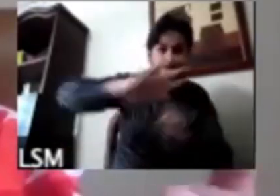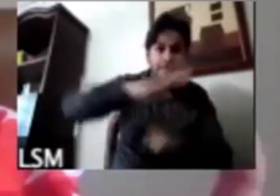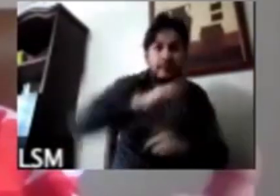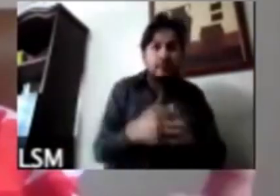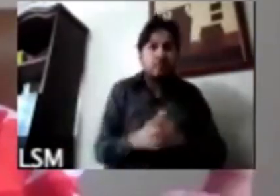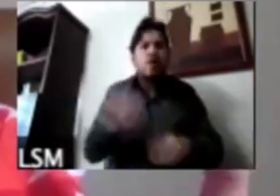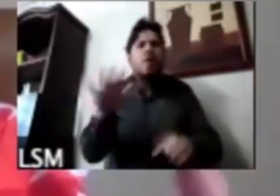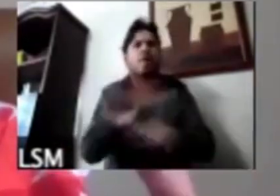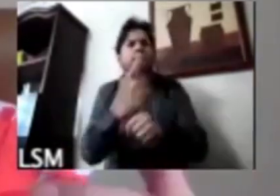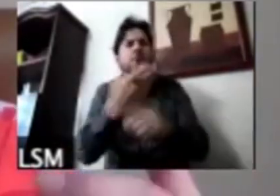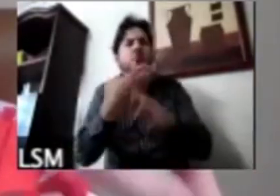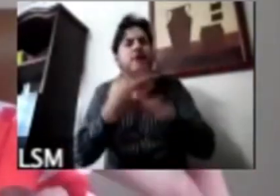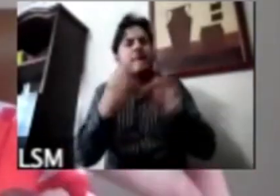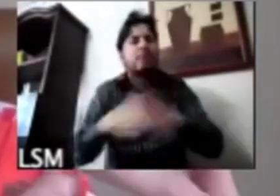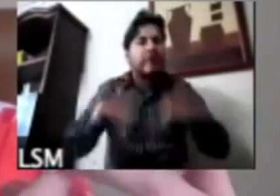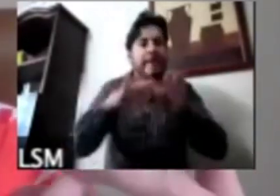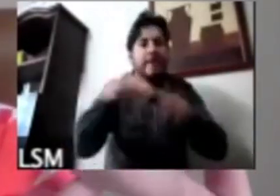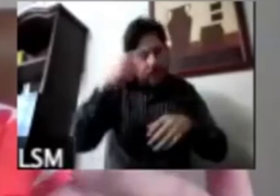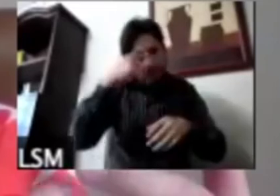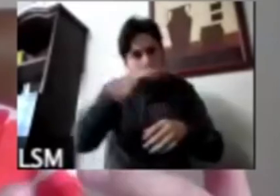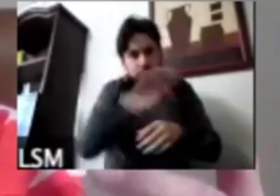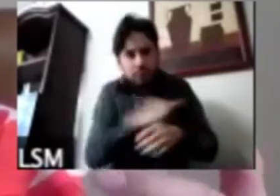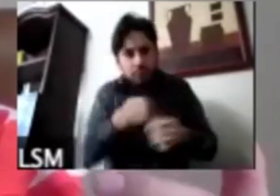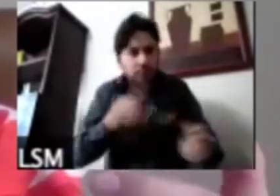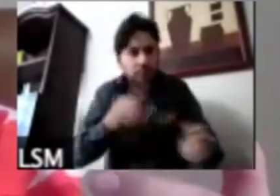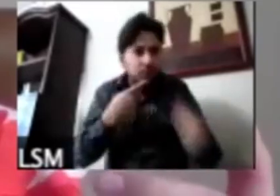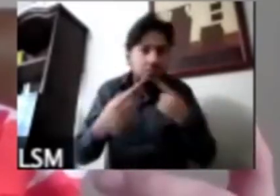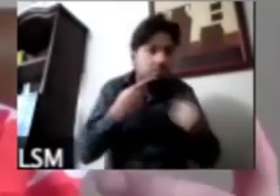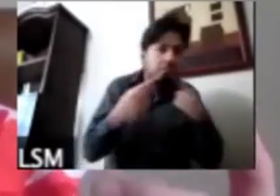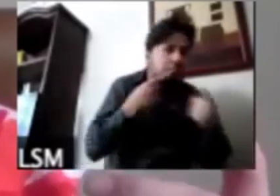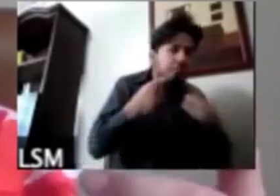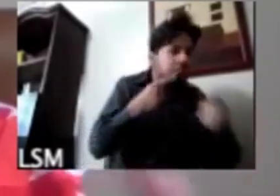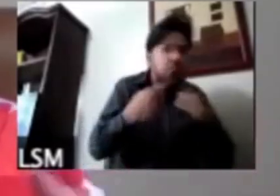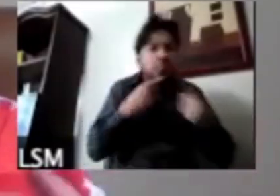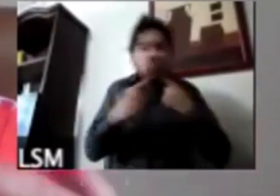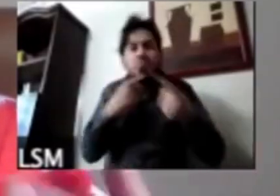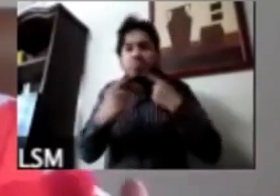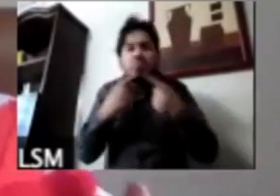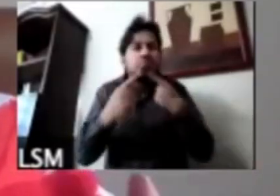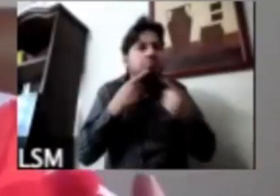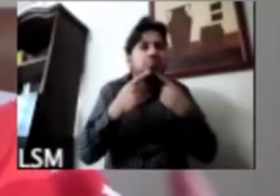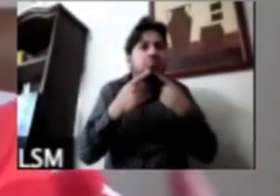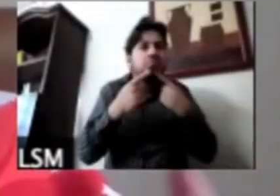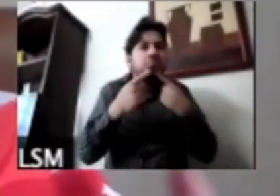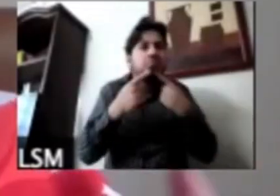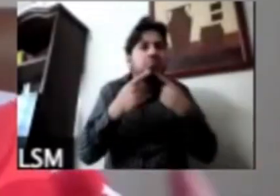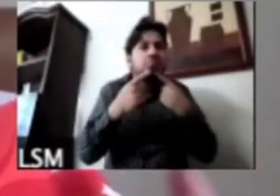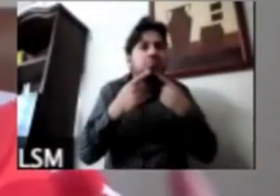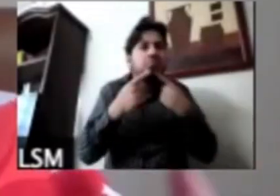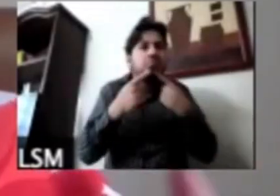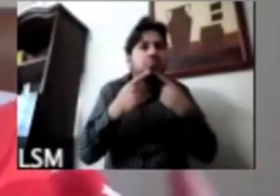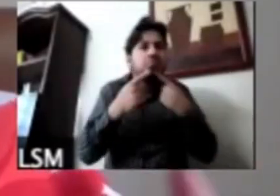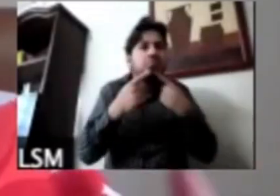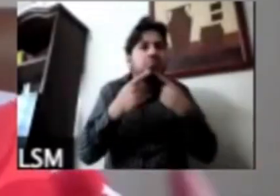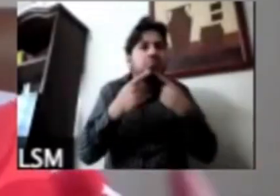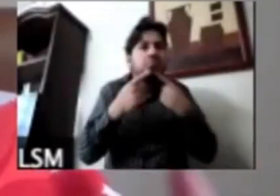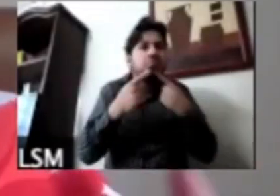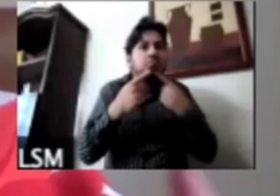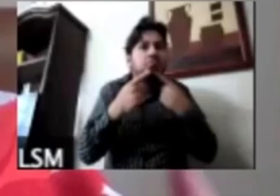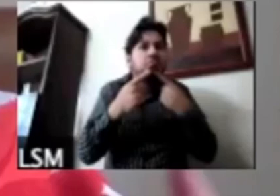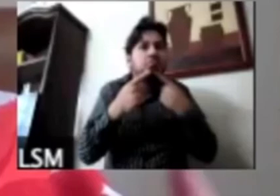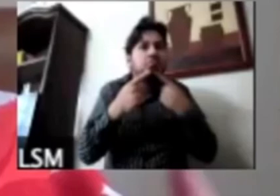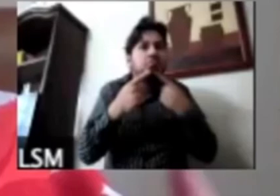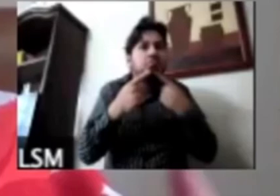importante esto para poder ver justo cómo van cambiando estas dinámicas no solo la foto sino cómo va cambiando la película